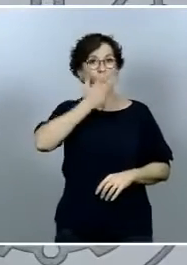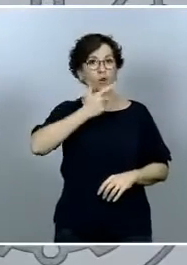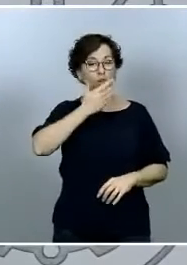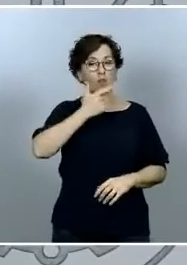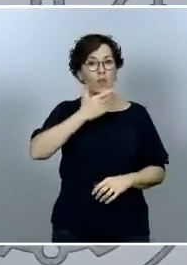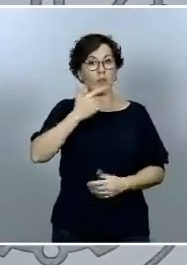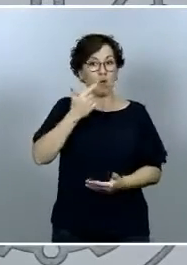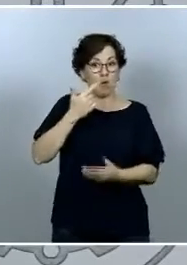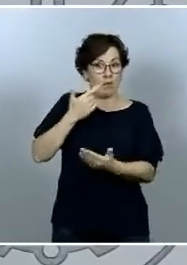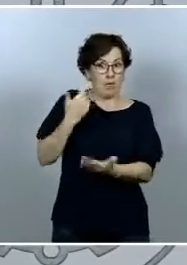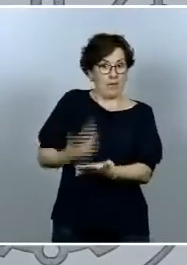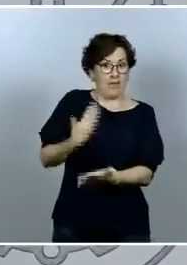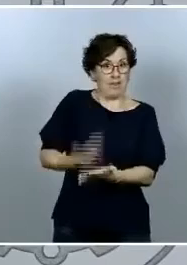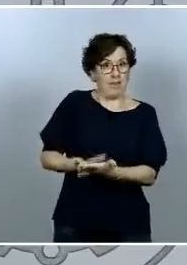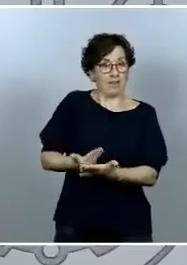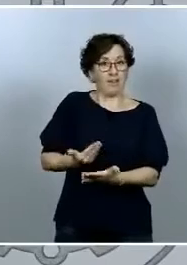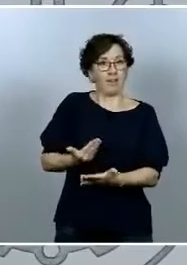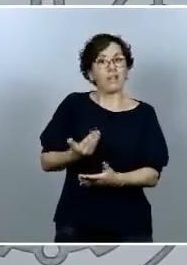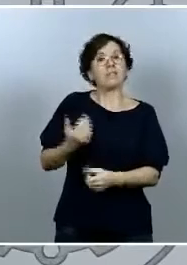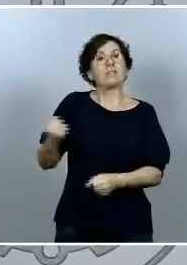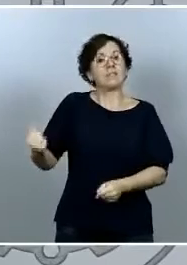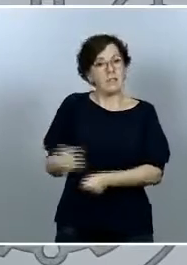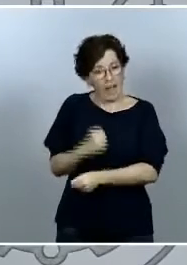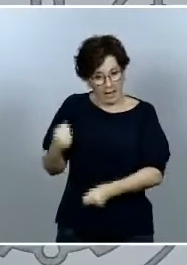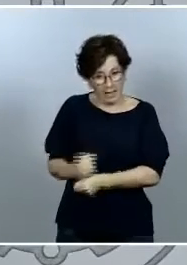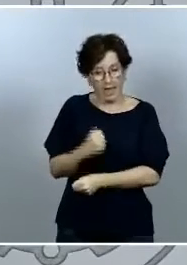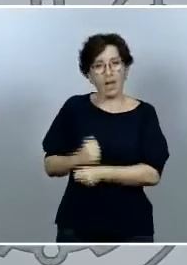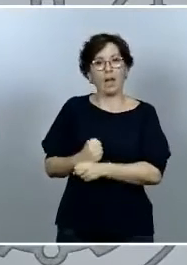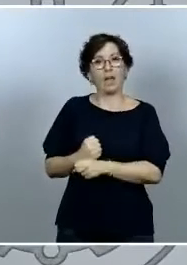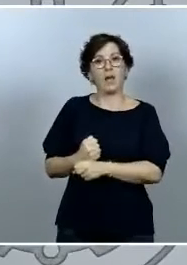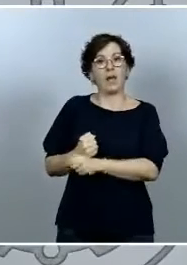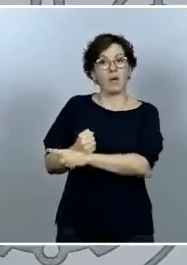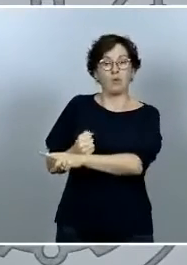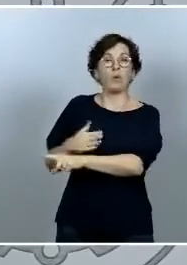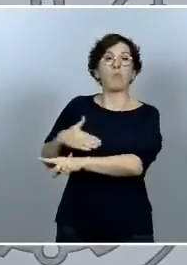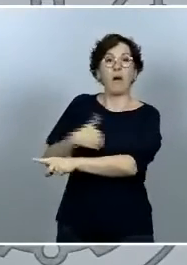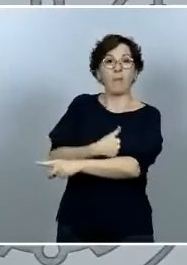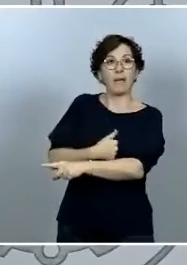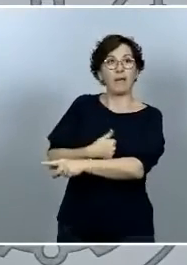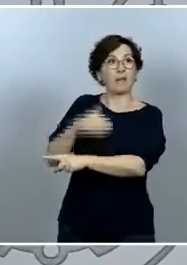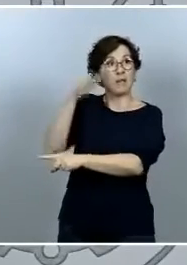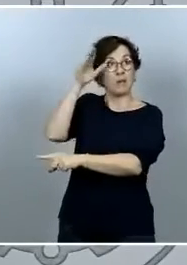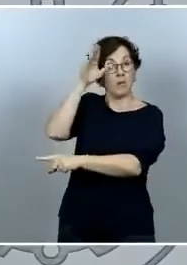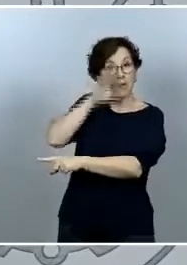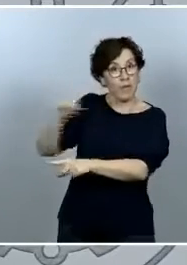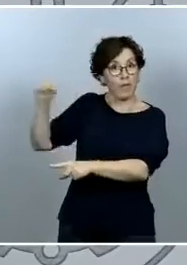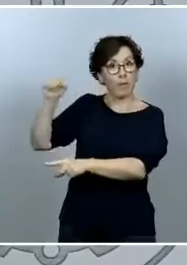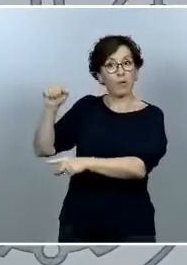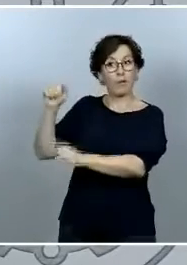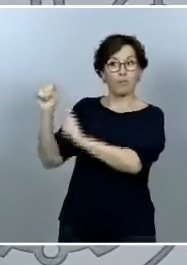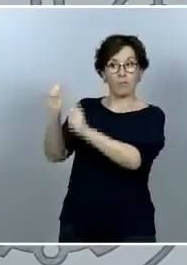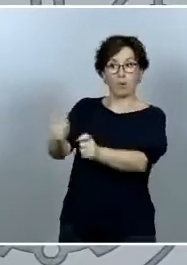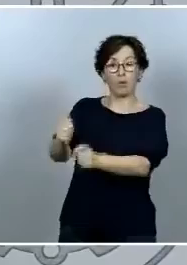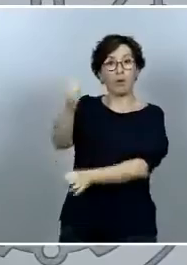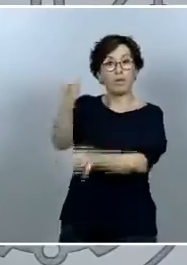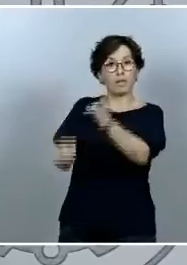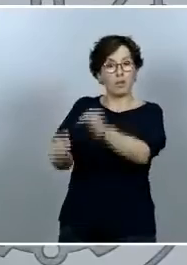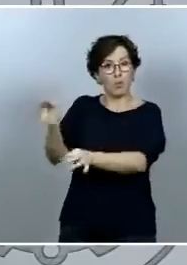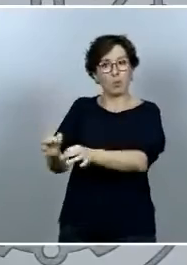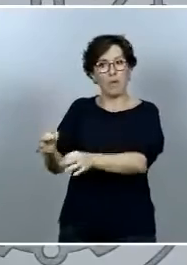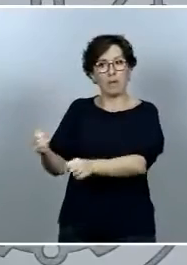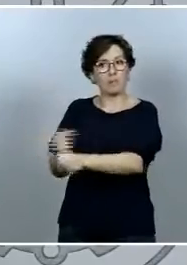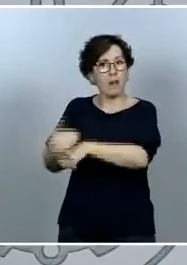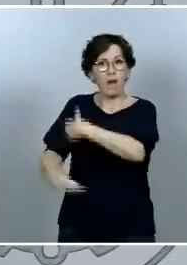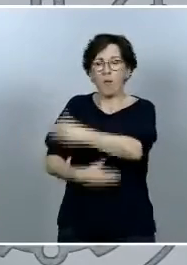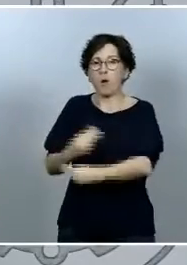se ha podido realizar la tarea que como policía judicial se ha encargado por parte de los tribunales y que por otra parte se ha hecho con absoluta